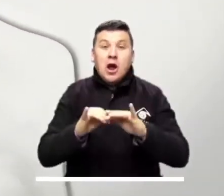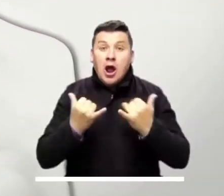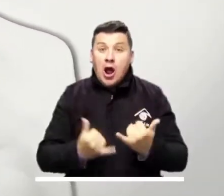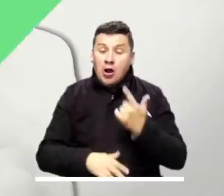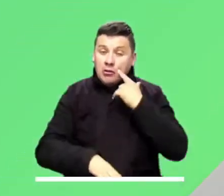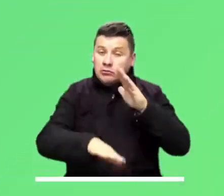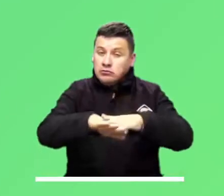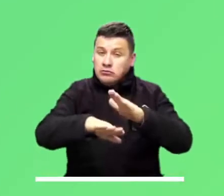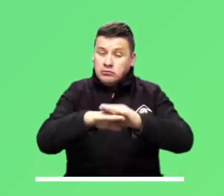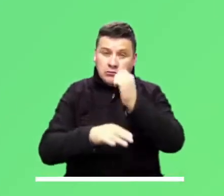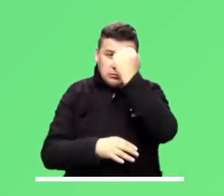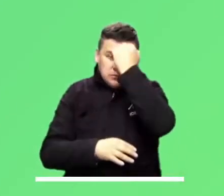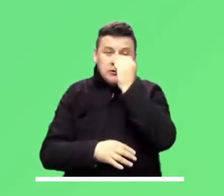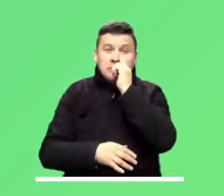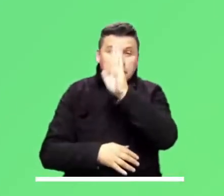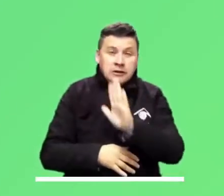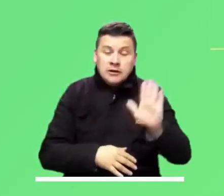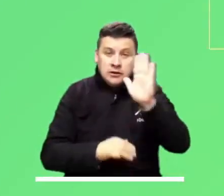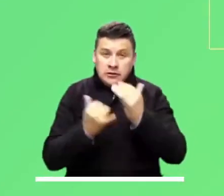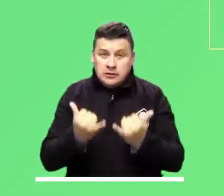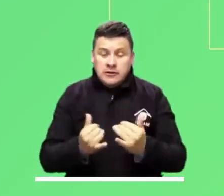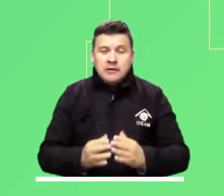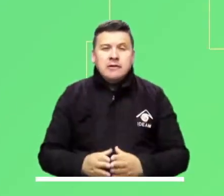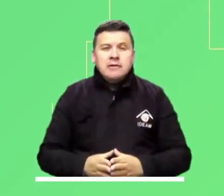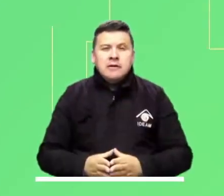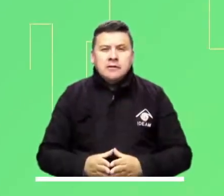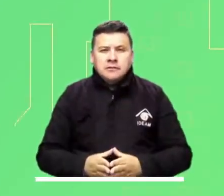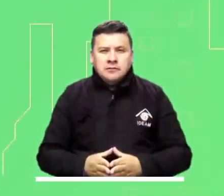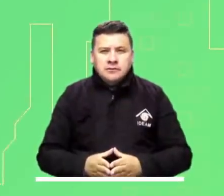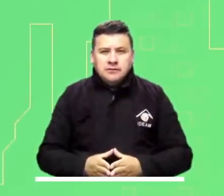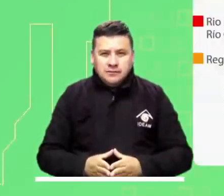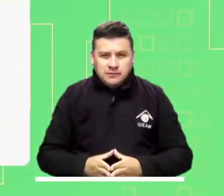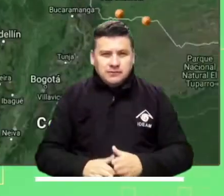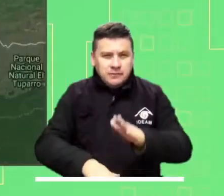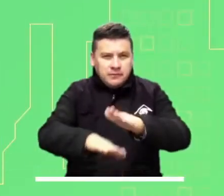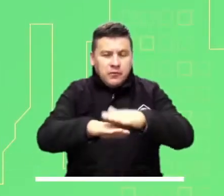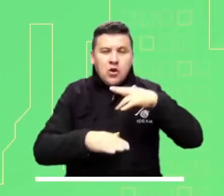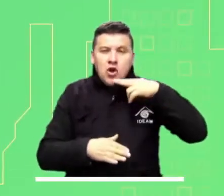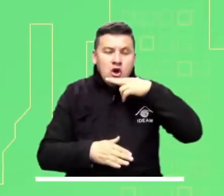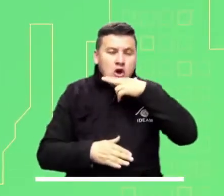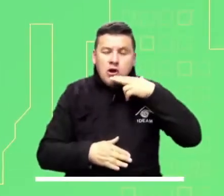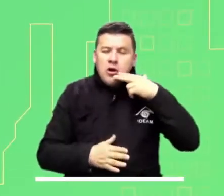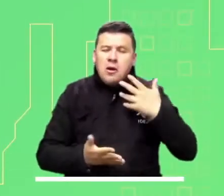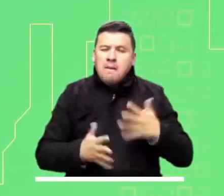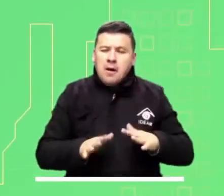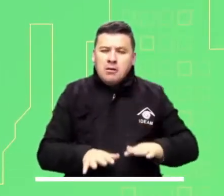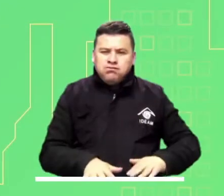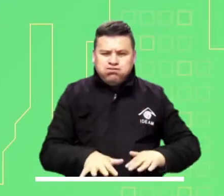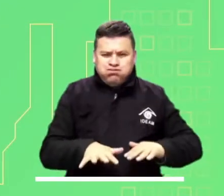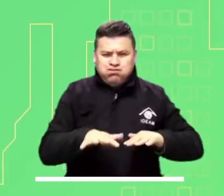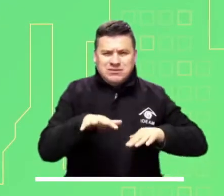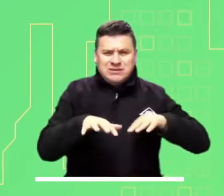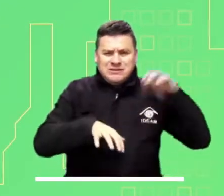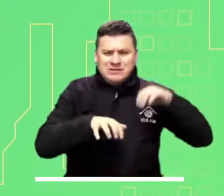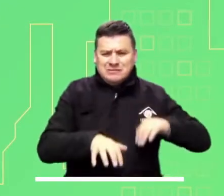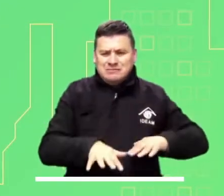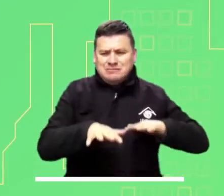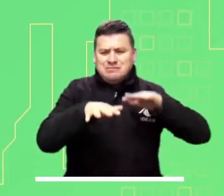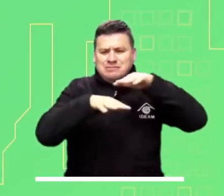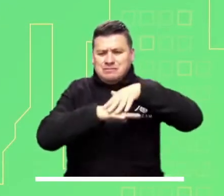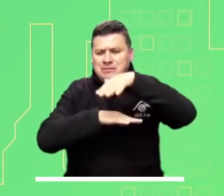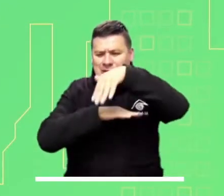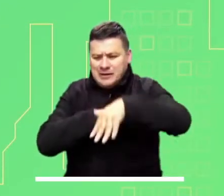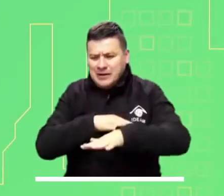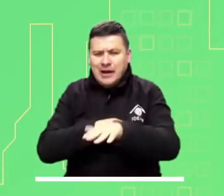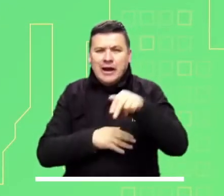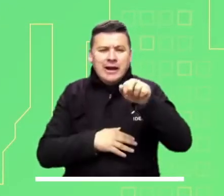Ahora, mucha atención a las principales alertas para hoy a nivel nacional. Alerta roja por probabilidad de inundaciones en la